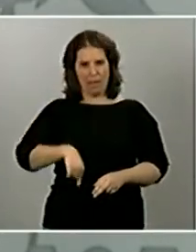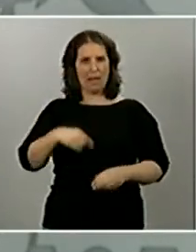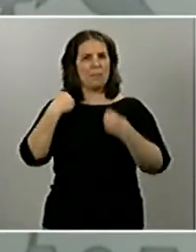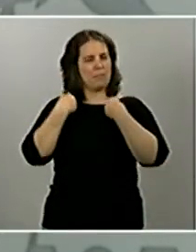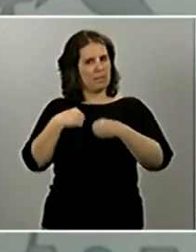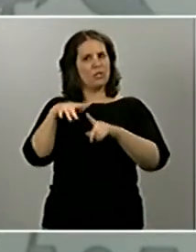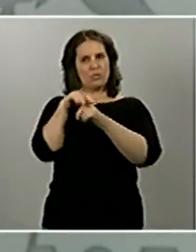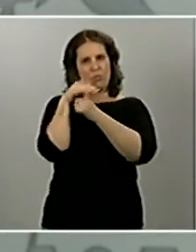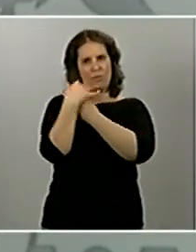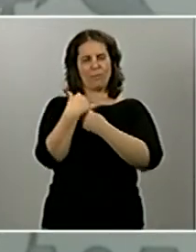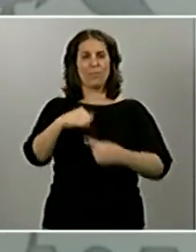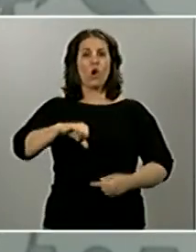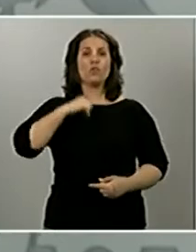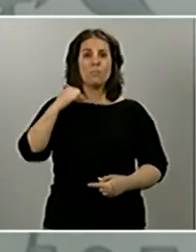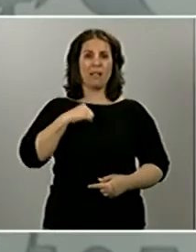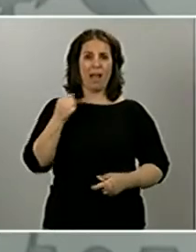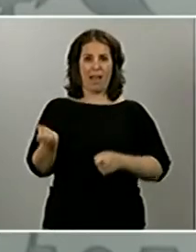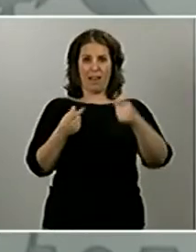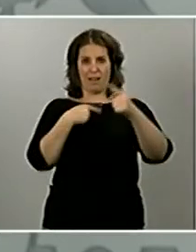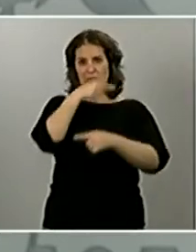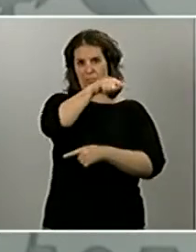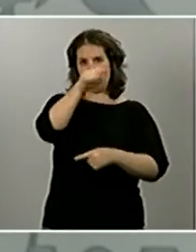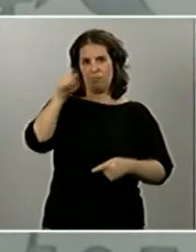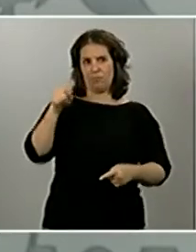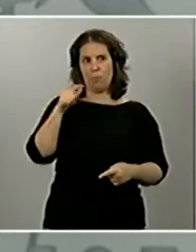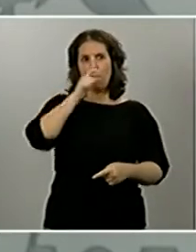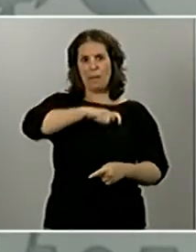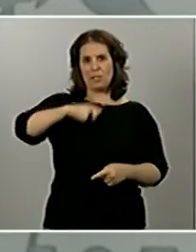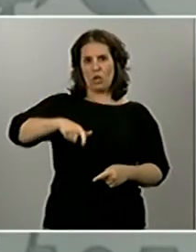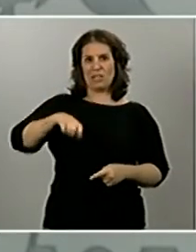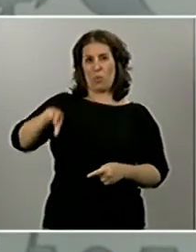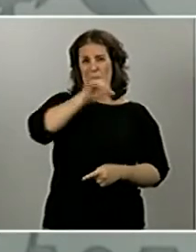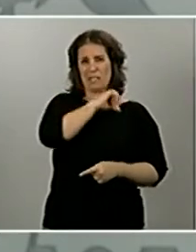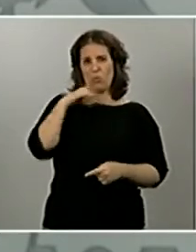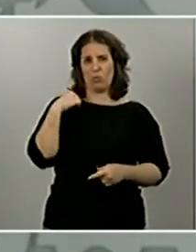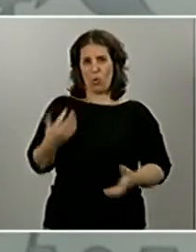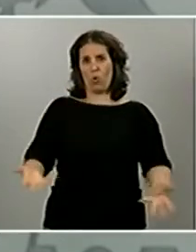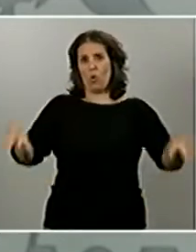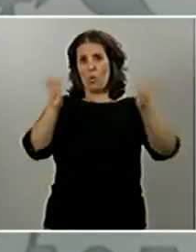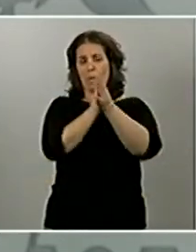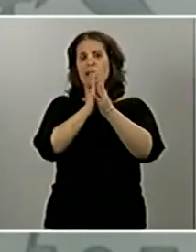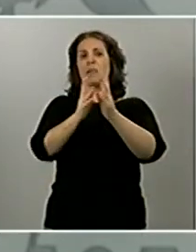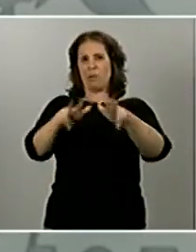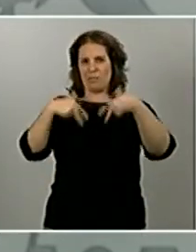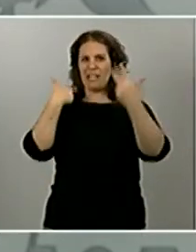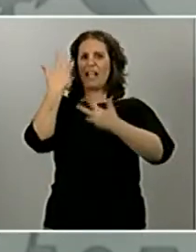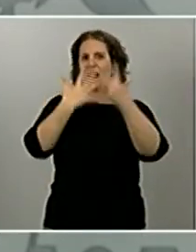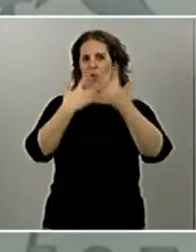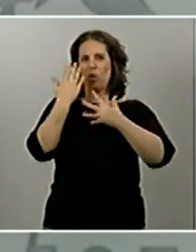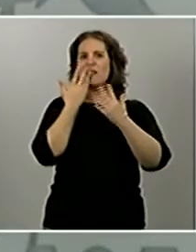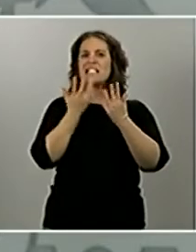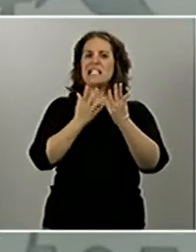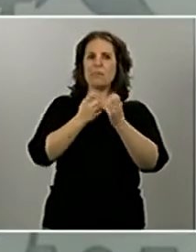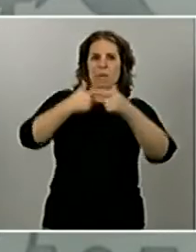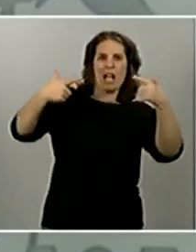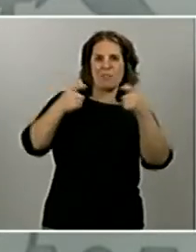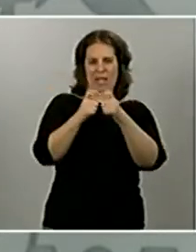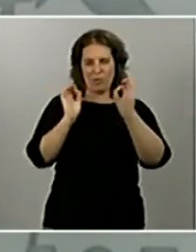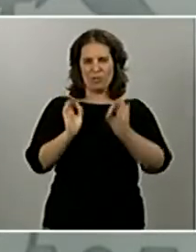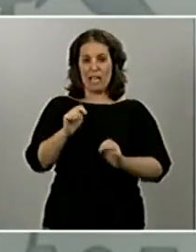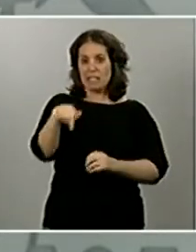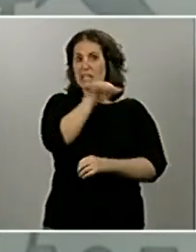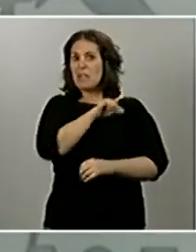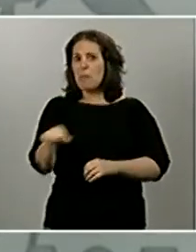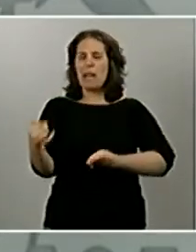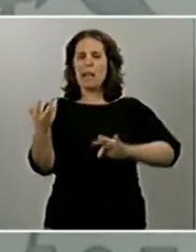las comunidades autónomas que tenemos los datos acumulados y nos permiten calcular estos incrementos, esta semana estamos alrededor del 10%,